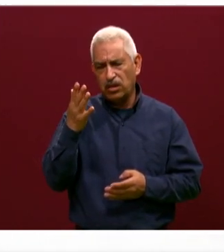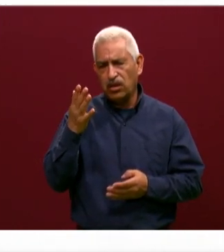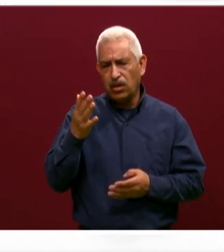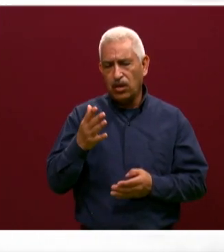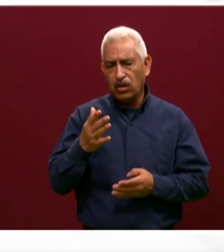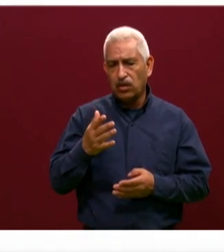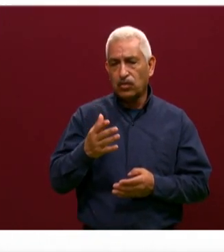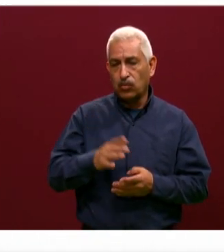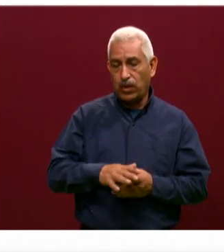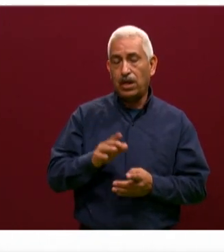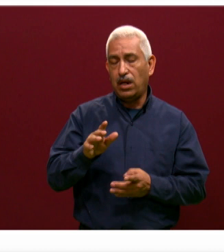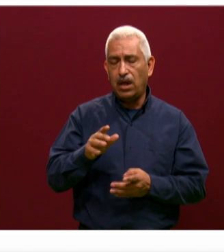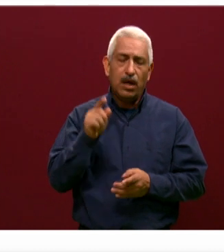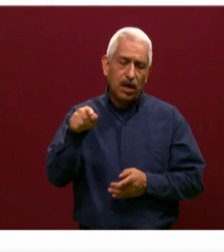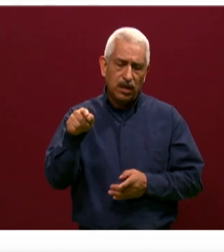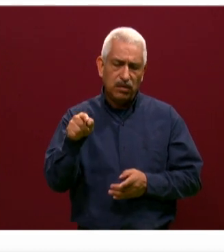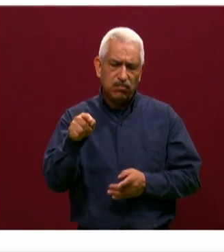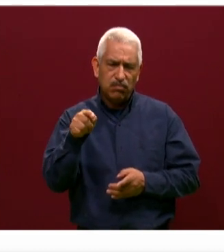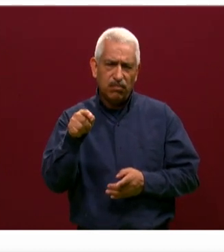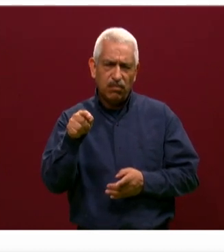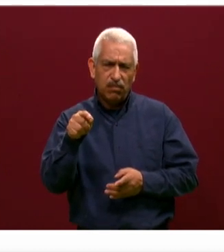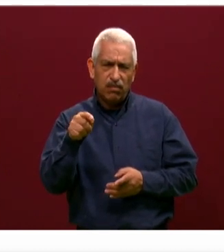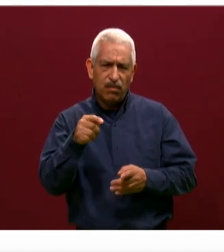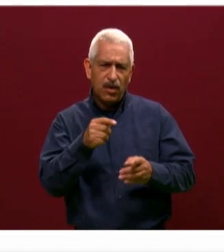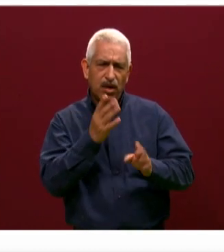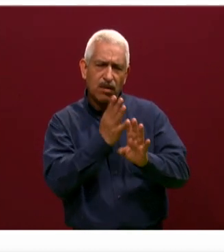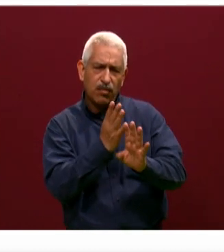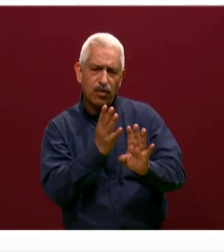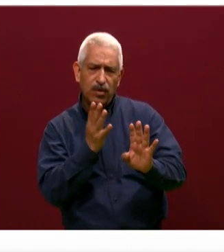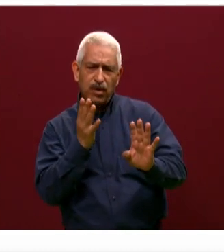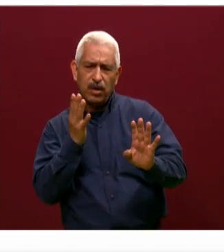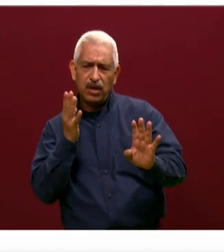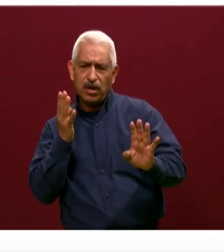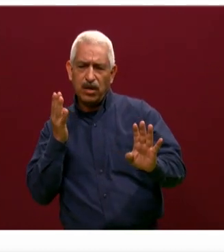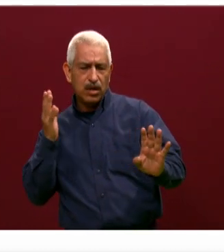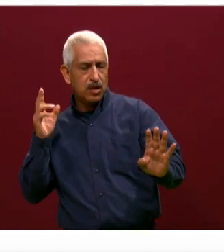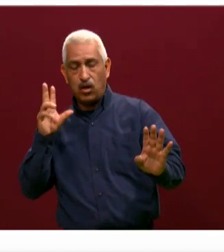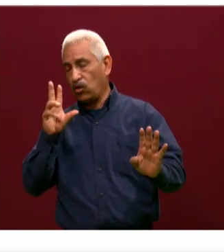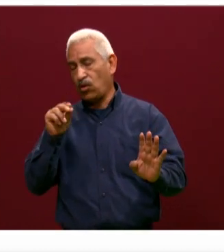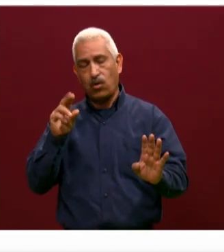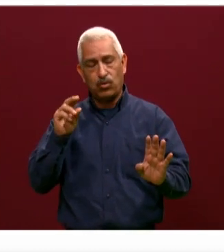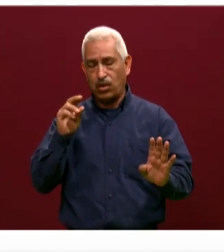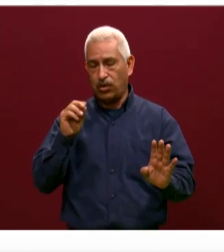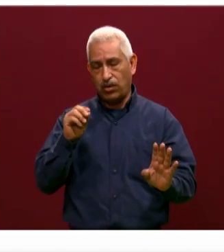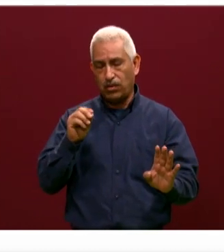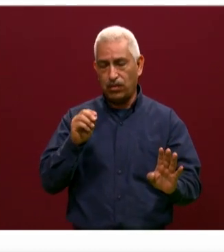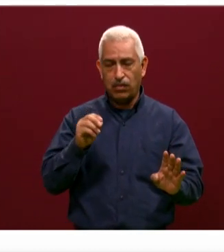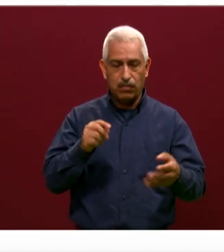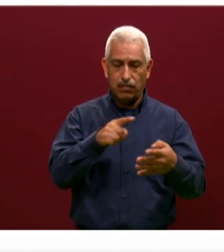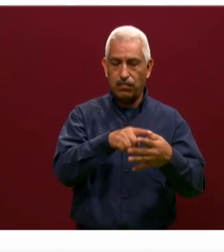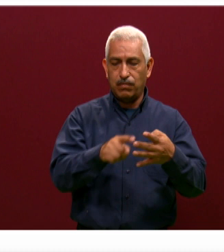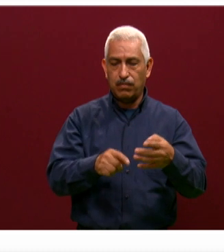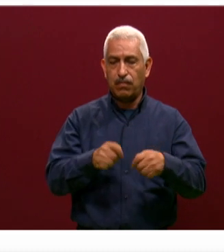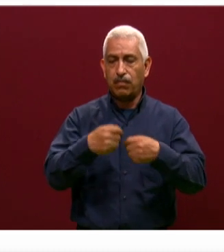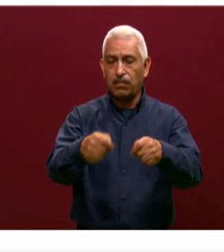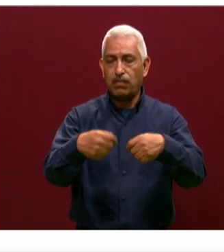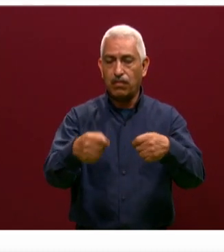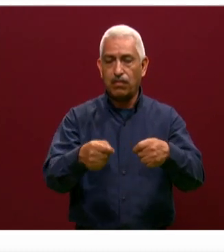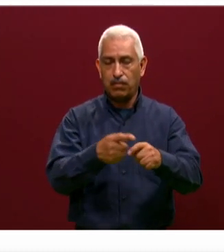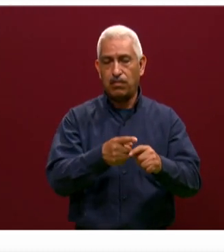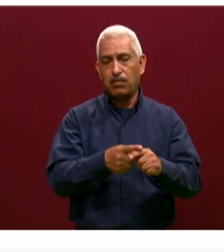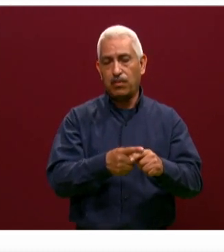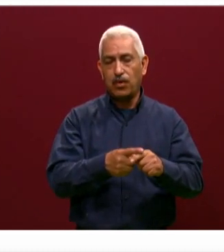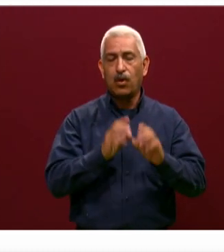grandes filas, van a establecer el número de personas que van a poder asistir, ¿sí? Y cuidando siempre el protocolo